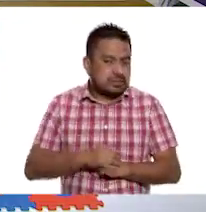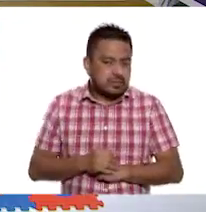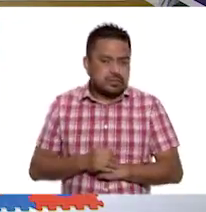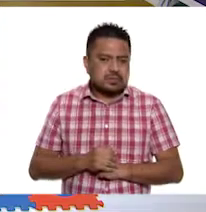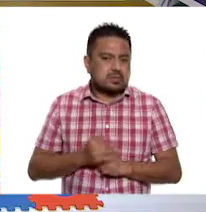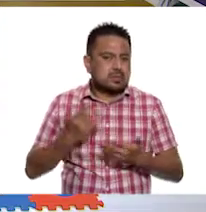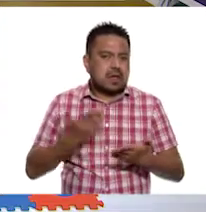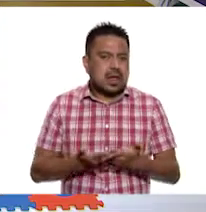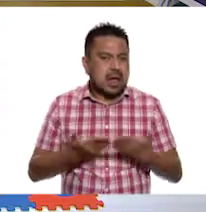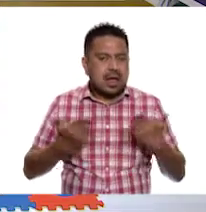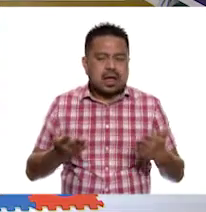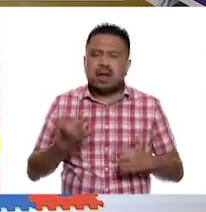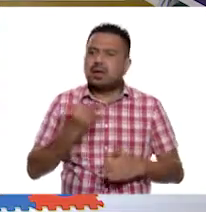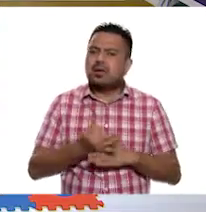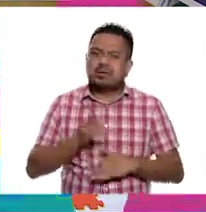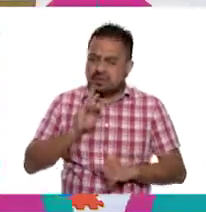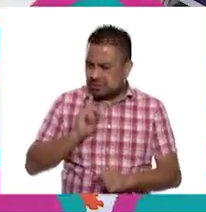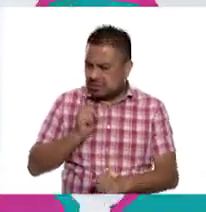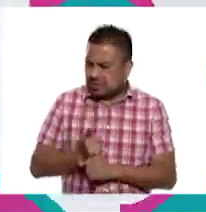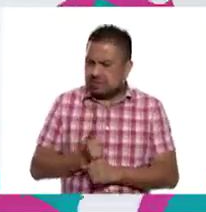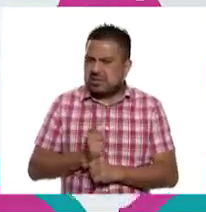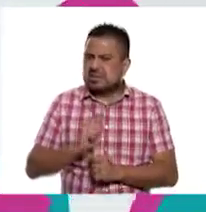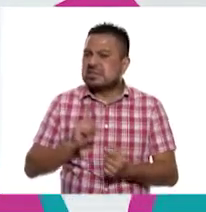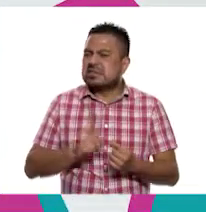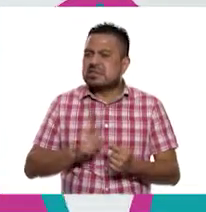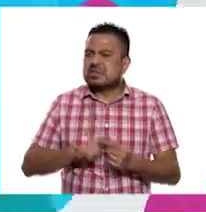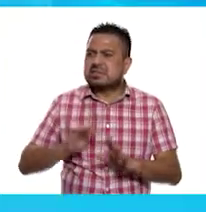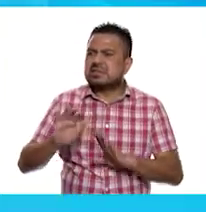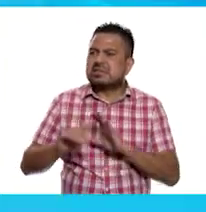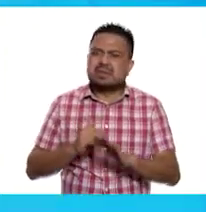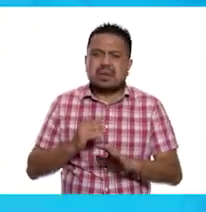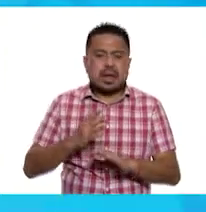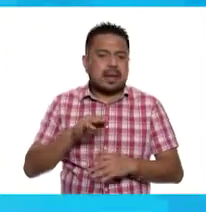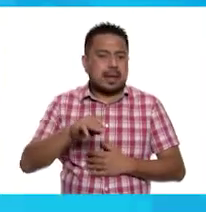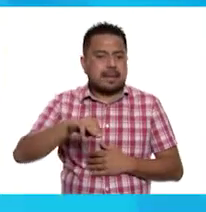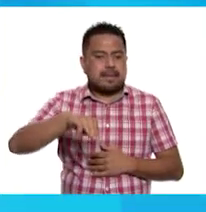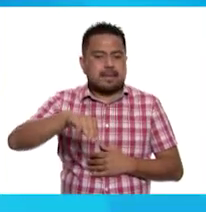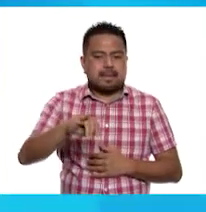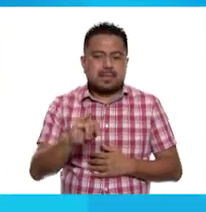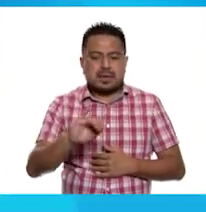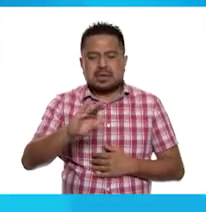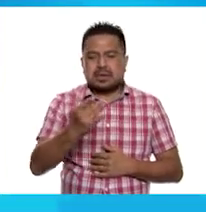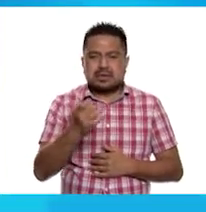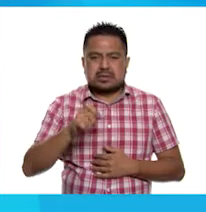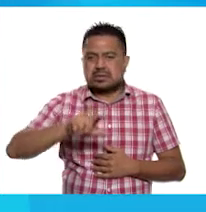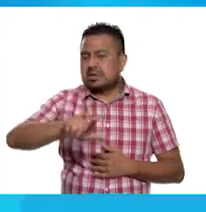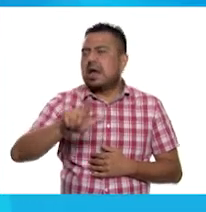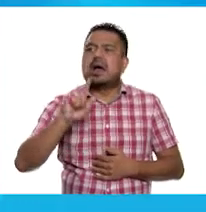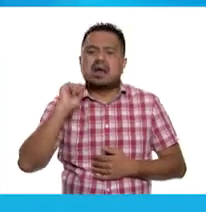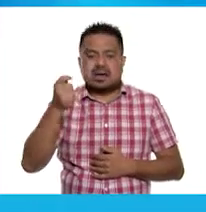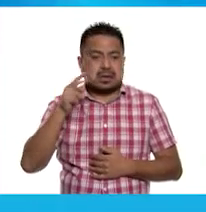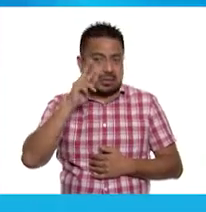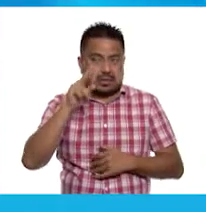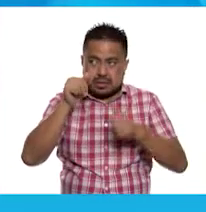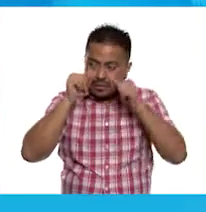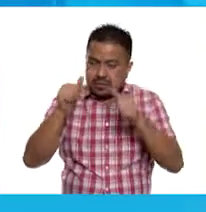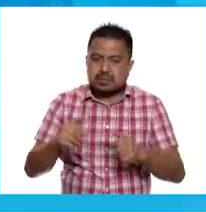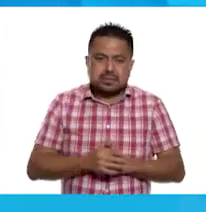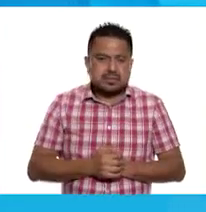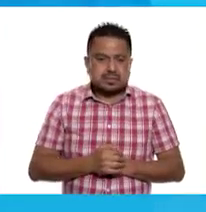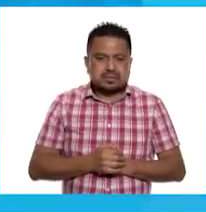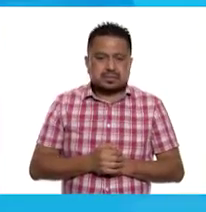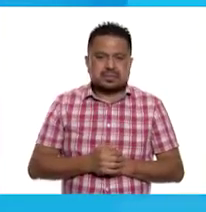vamos a ver ahora quién nos escribe. Ahora nos escribe Michelle. Pongan mucha atención a su frase. Dice,